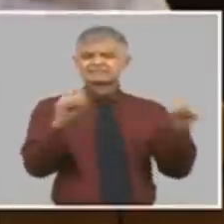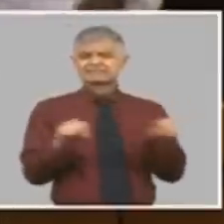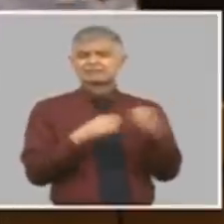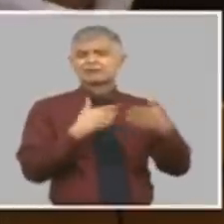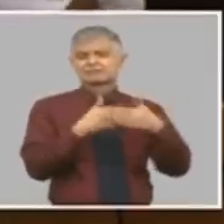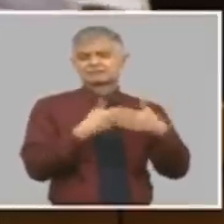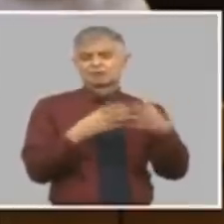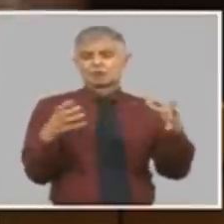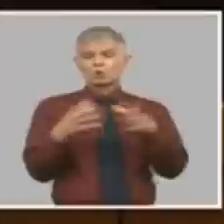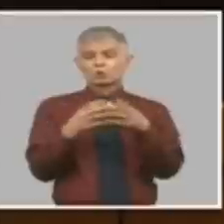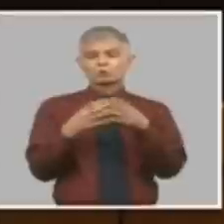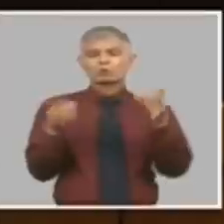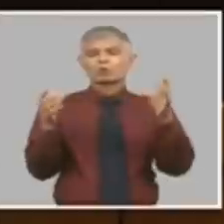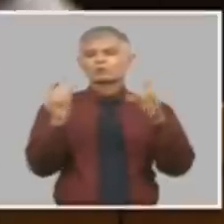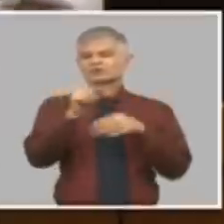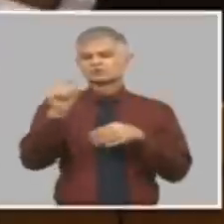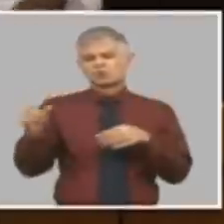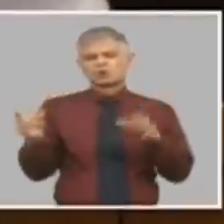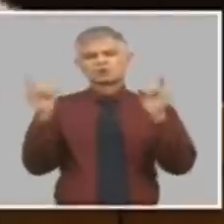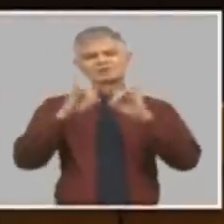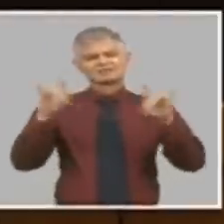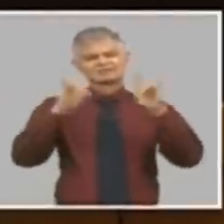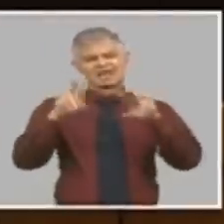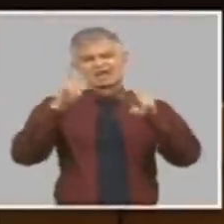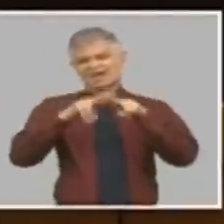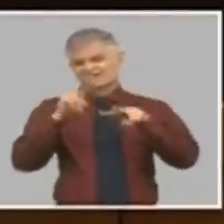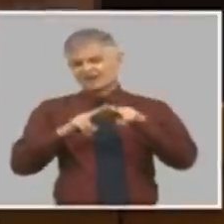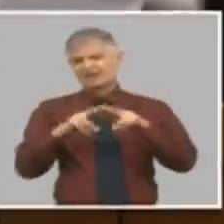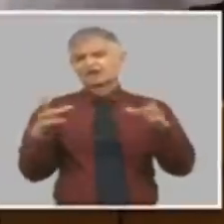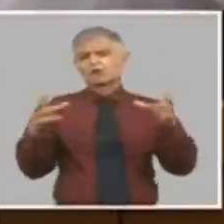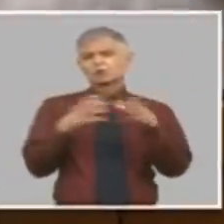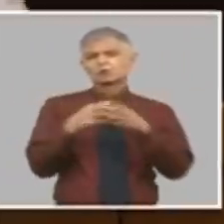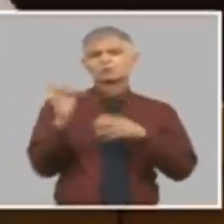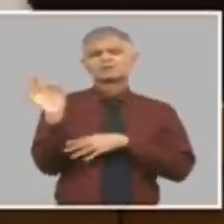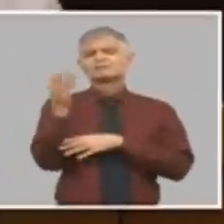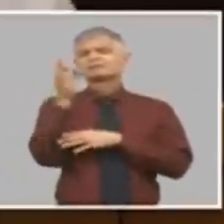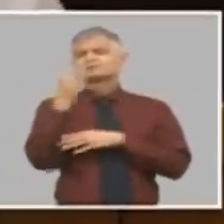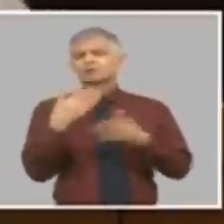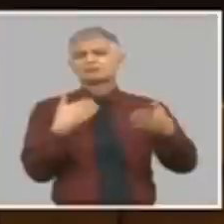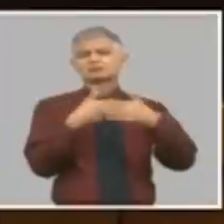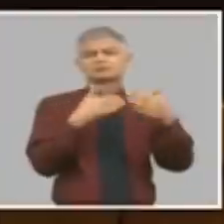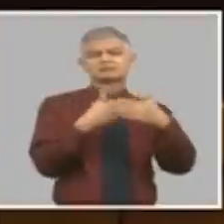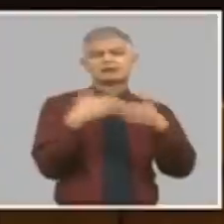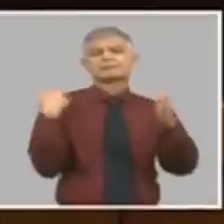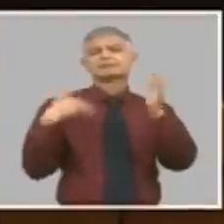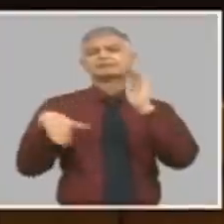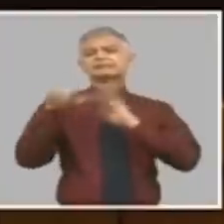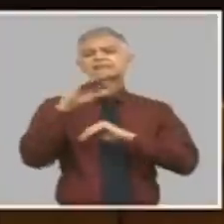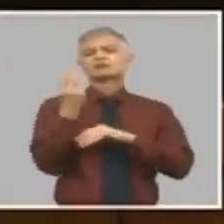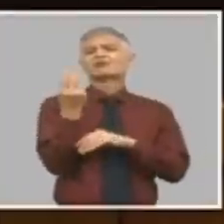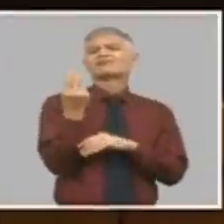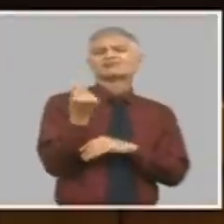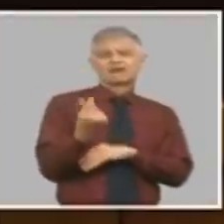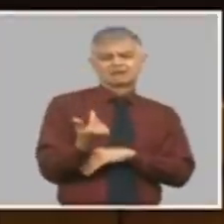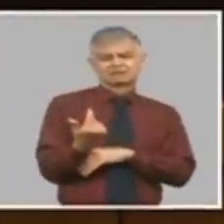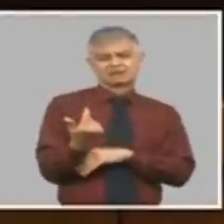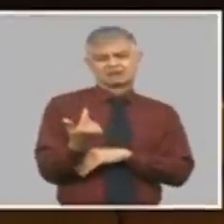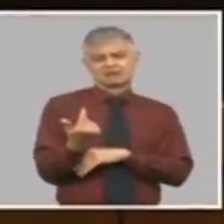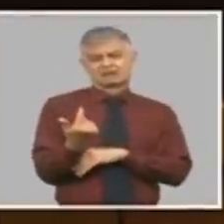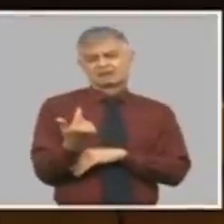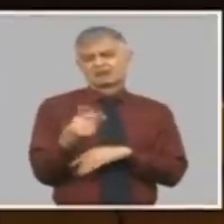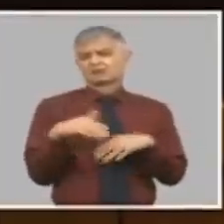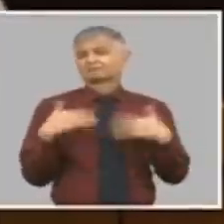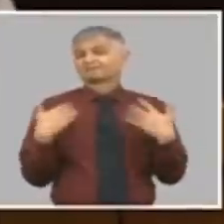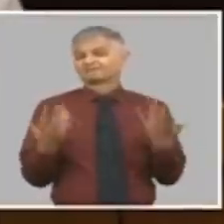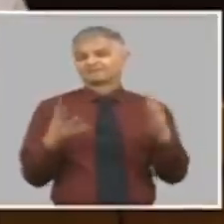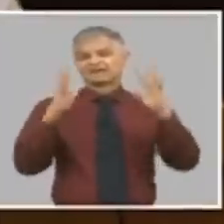de compañeros de la universidad de la Habana del grupo de perfeccionamiento empresarial del ministerio de finanzas cuáles son los resultados